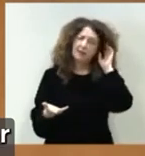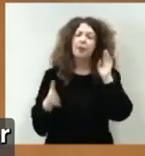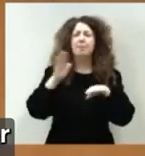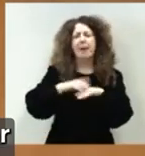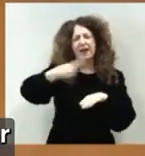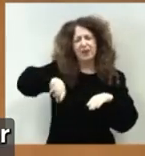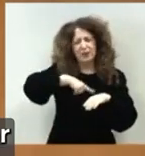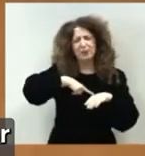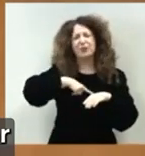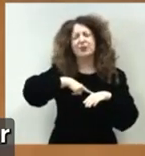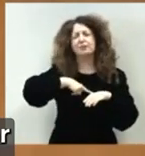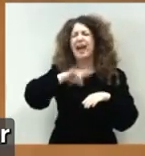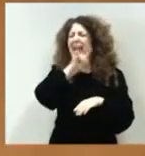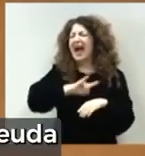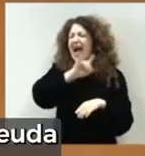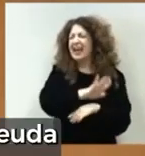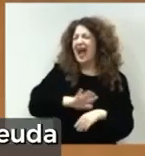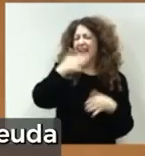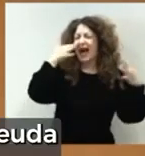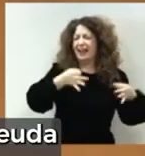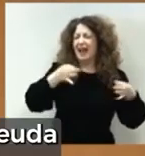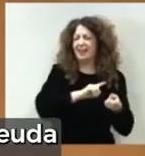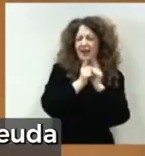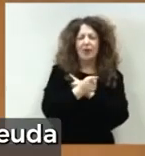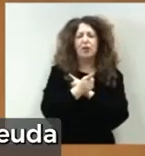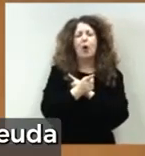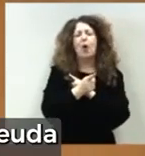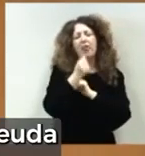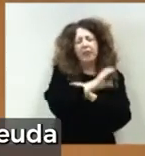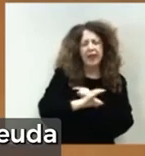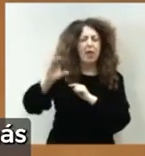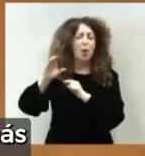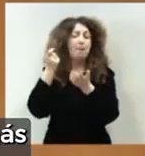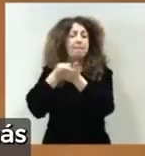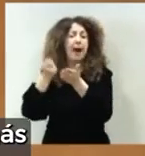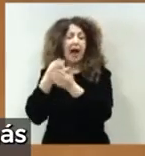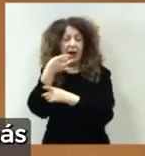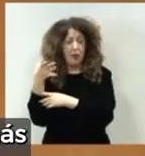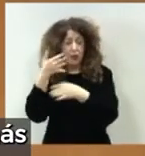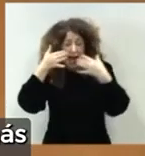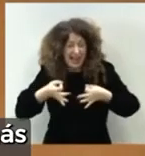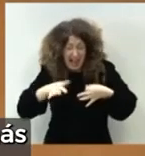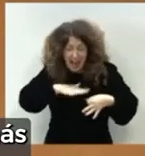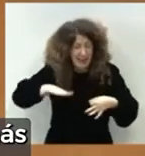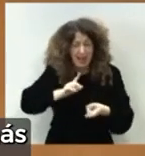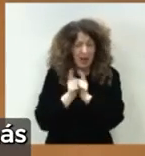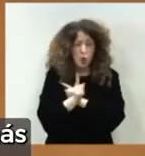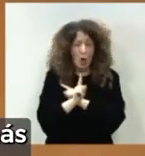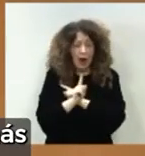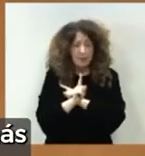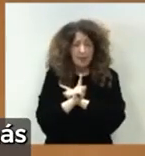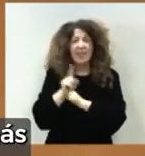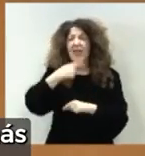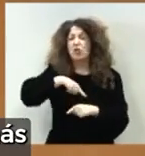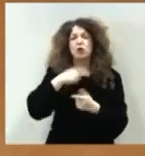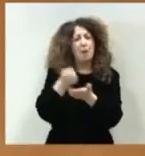que podamos cambiar la realidad de Canarias en lugar de destinarlos a pagar una deuda que no va a cambiar la realidad de Canarias y que además no